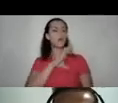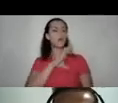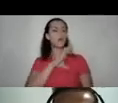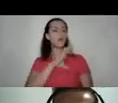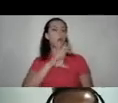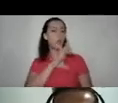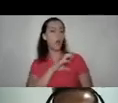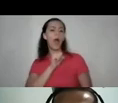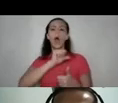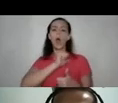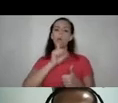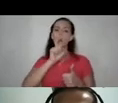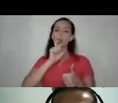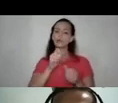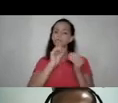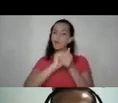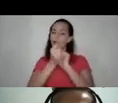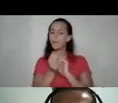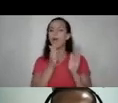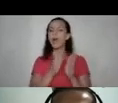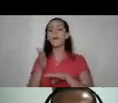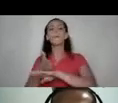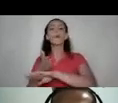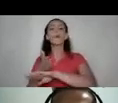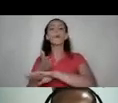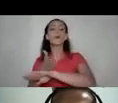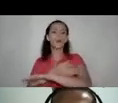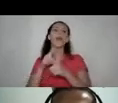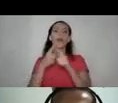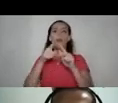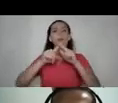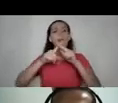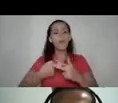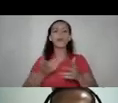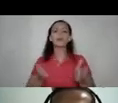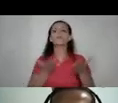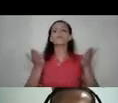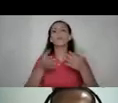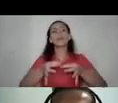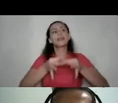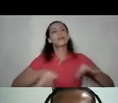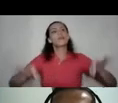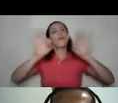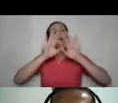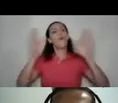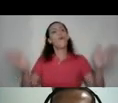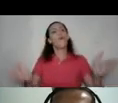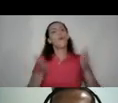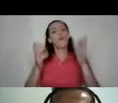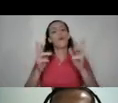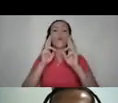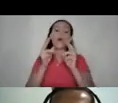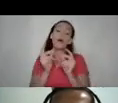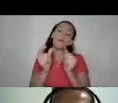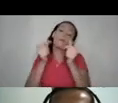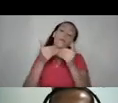que debería modificar vamos a empezar a generar un importante movimiento también para que ojalá pronto aunque